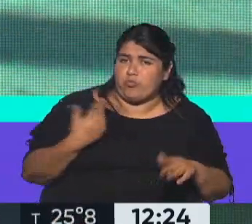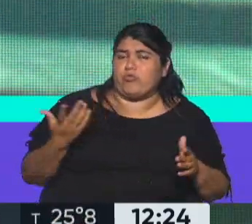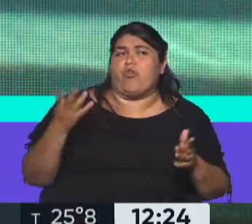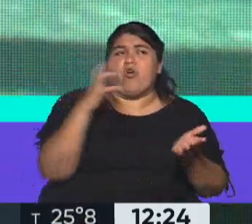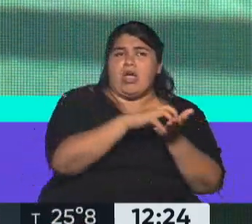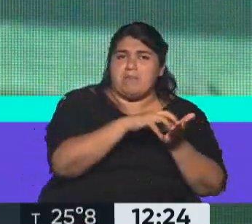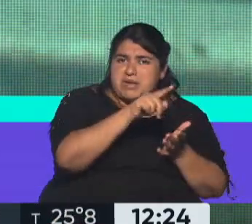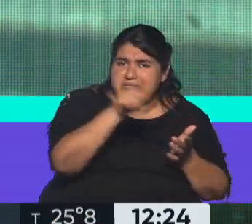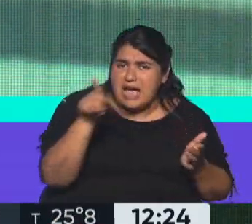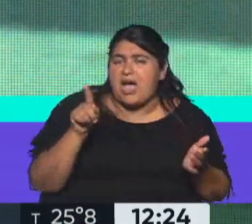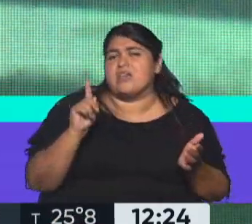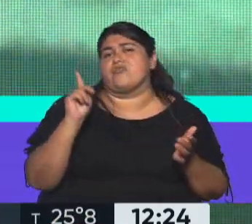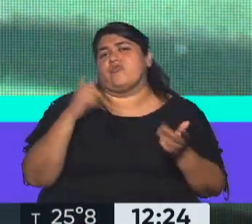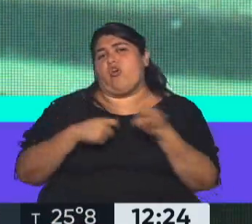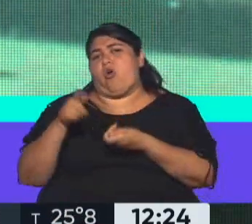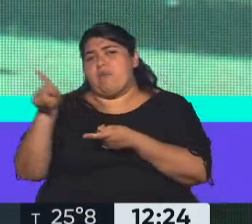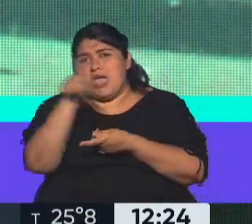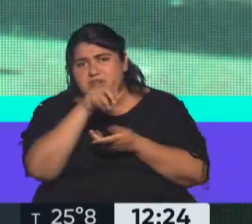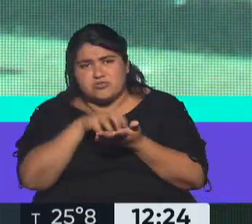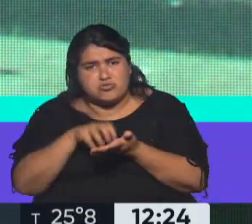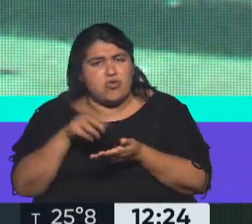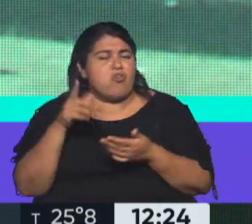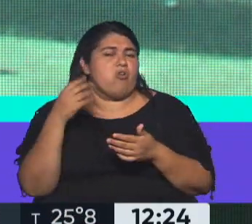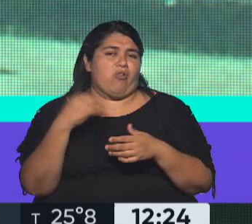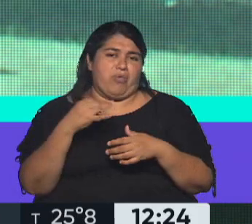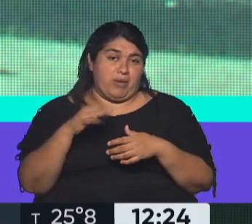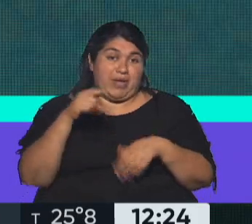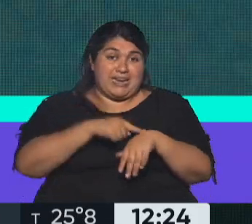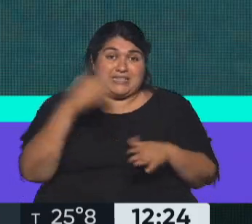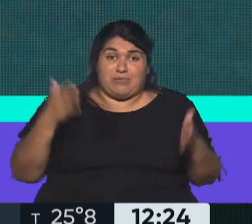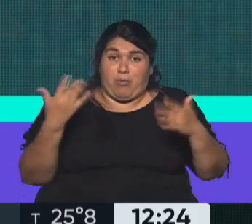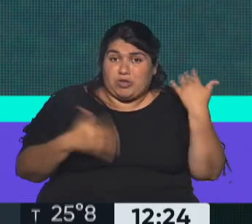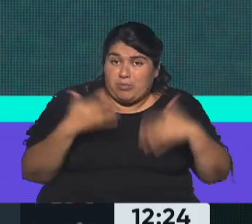empresarios y de los comerciantes. En la medida de lo posible, en este contexto de emergencia, tratemos de ahorrar.